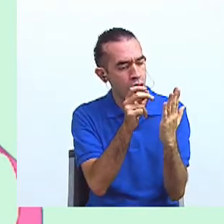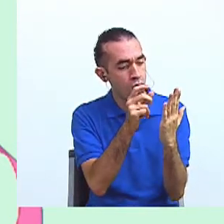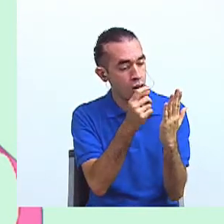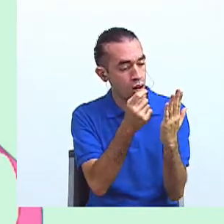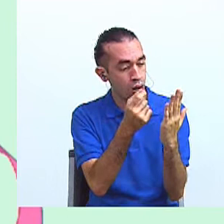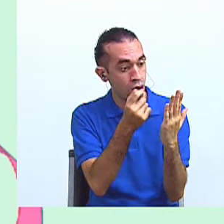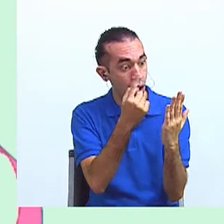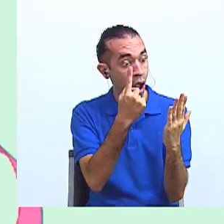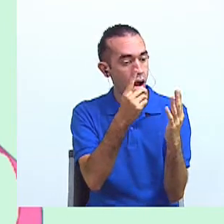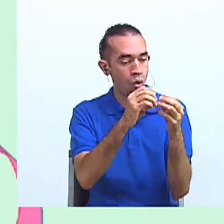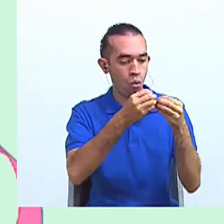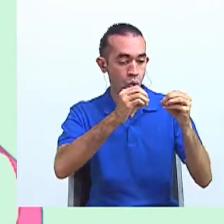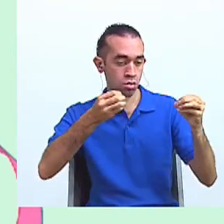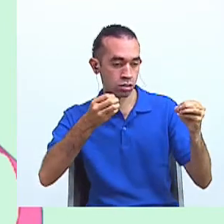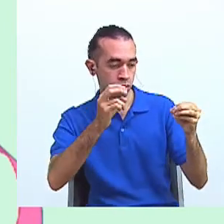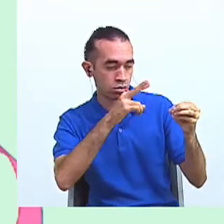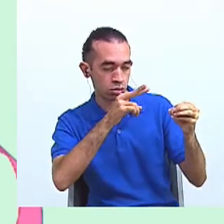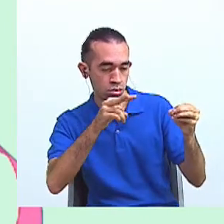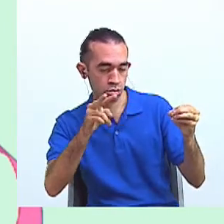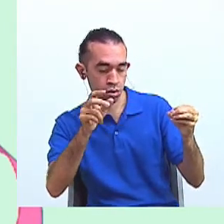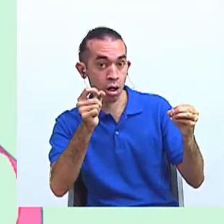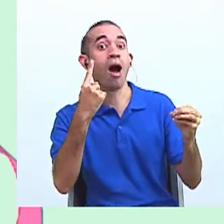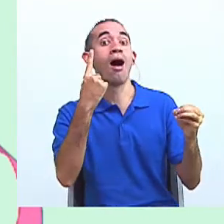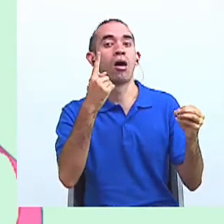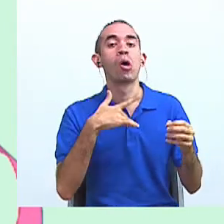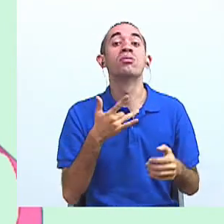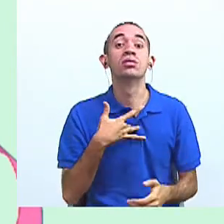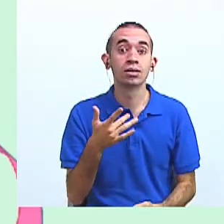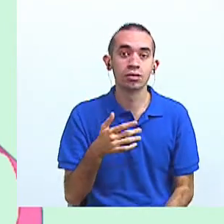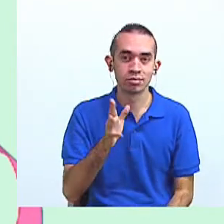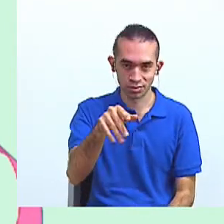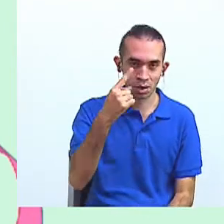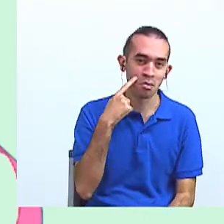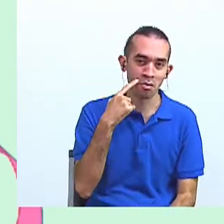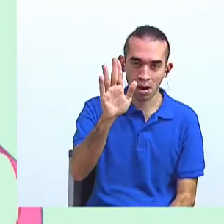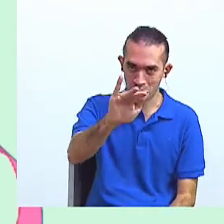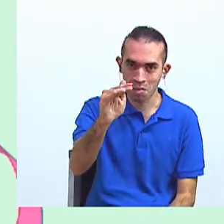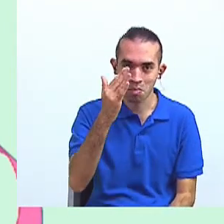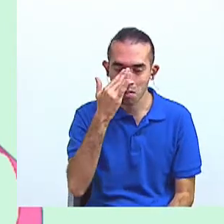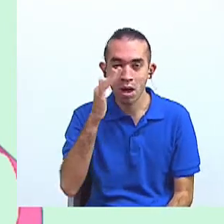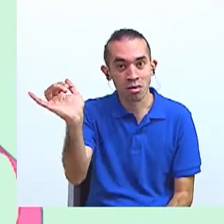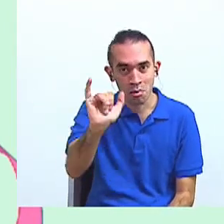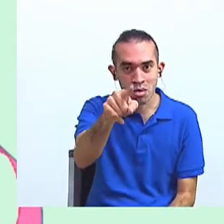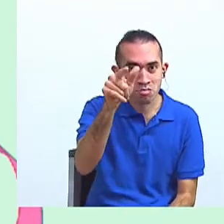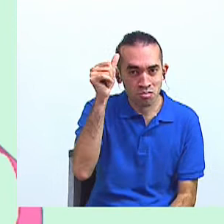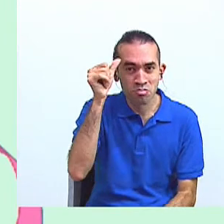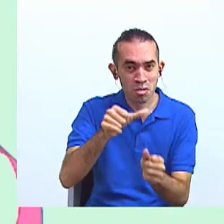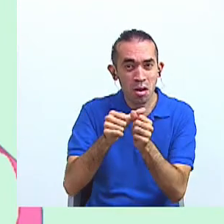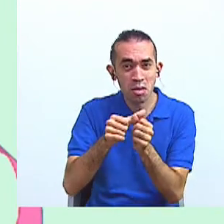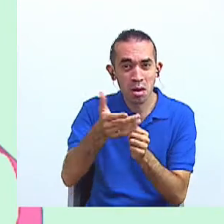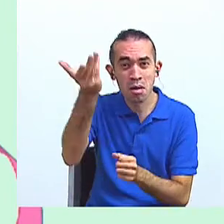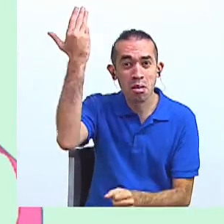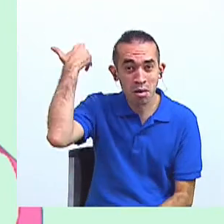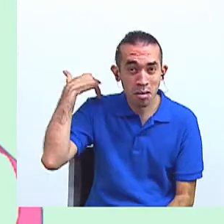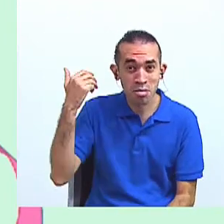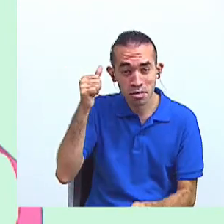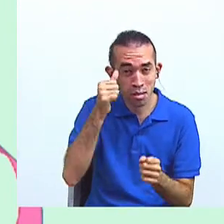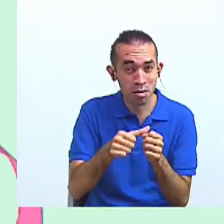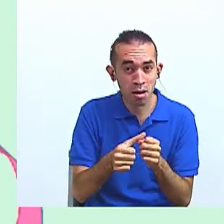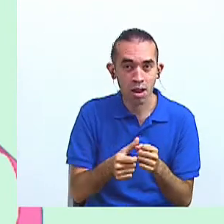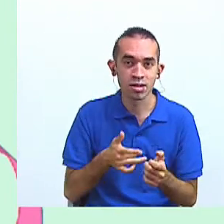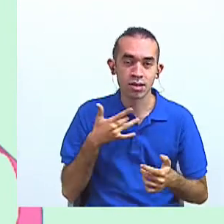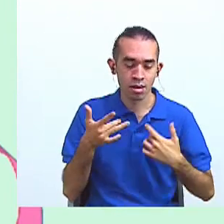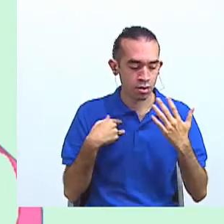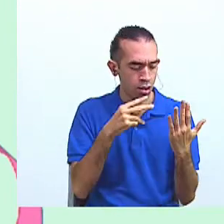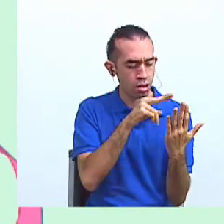¿Cómo se sentían? Papá, mamá, usted también. Bien, recuerdan, claro, nos sentíamos